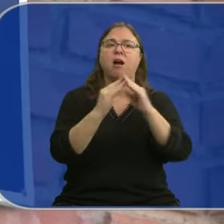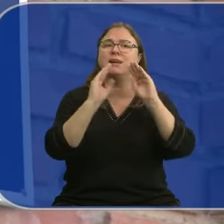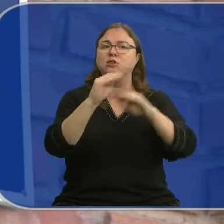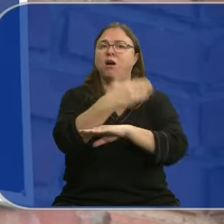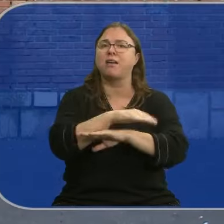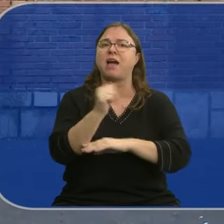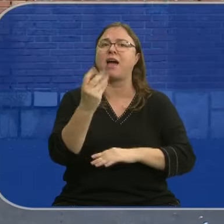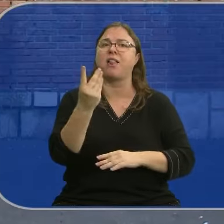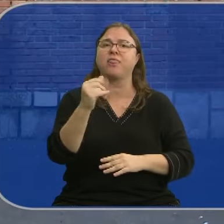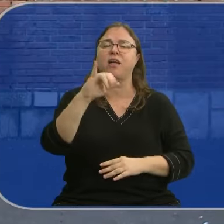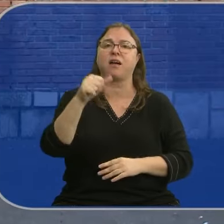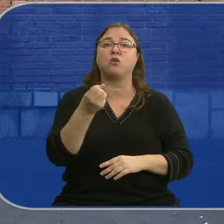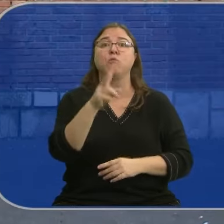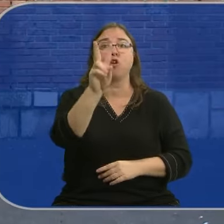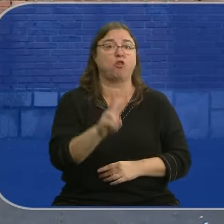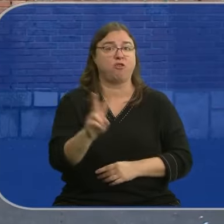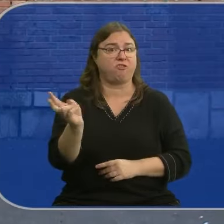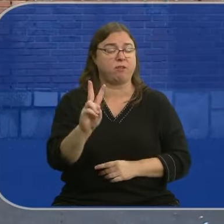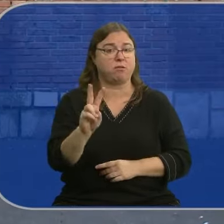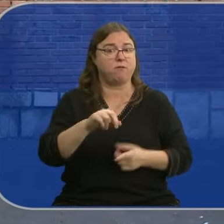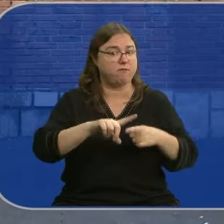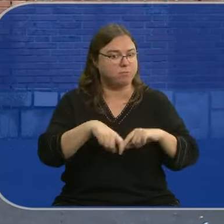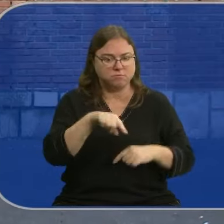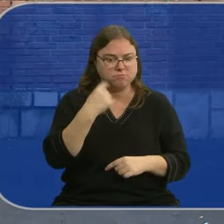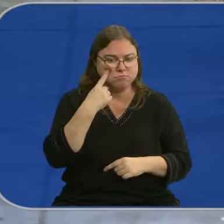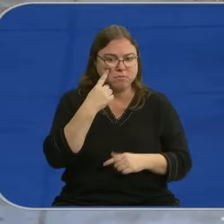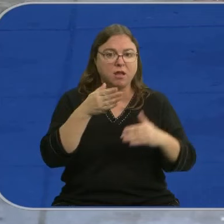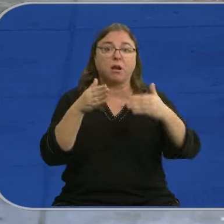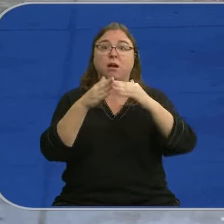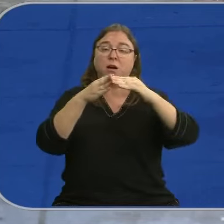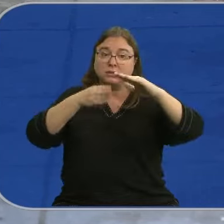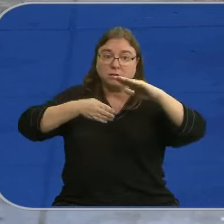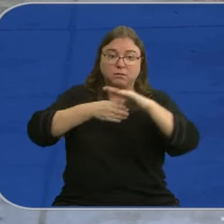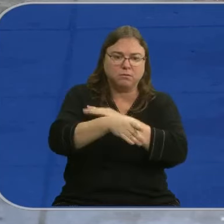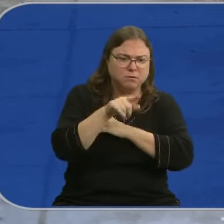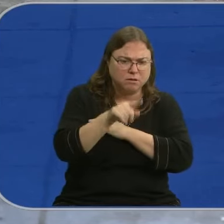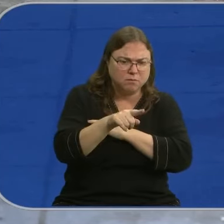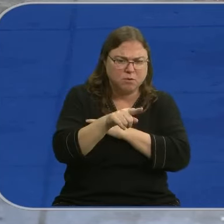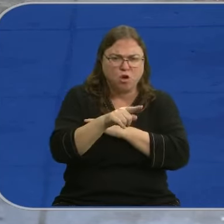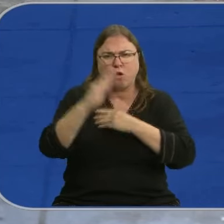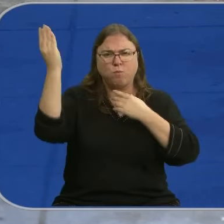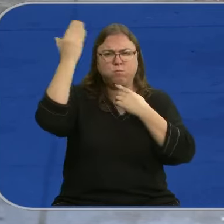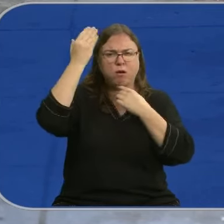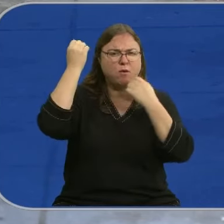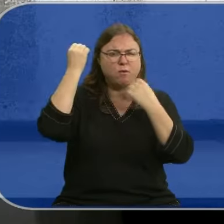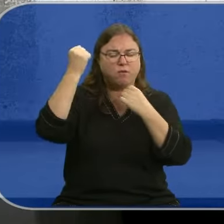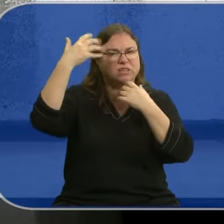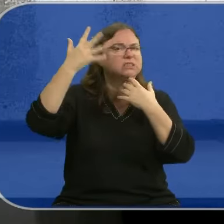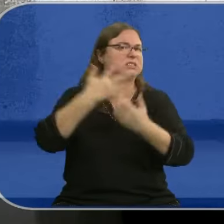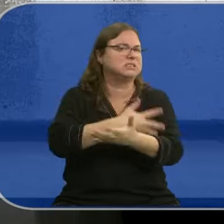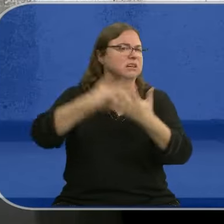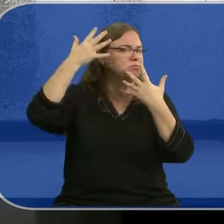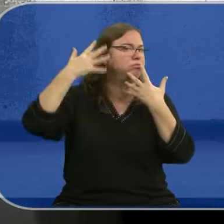vivienda de la calle Adaja número 2 de Valladolid. Un familiar se lo encontró cuando entró en la vivienda y vio que tenía un fuerte golpe en la cabeza y estaba